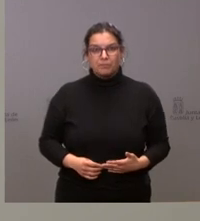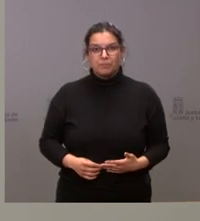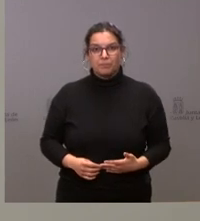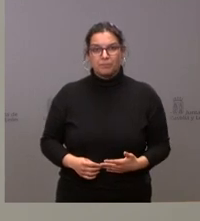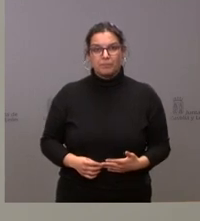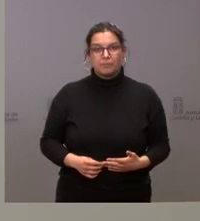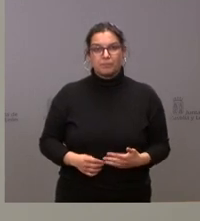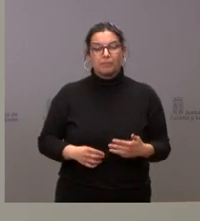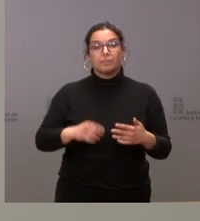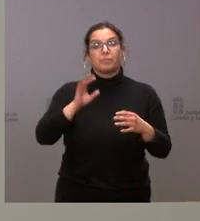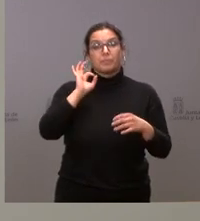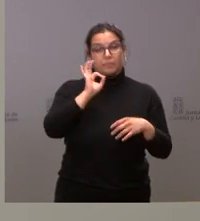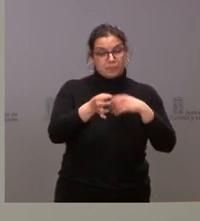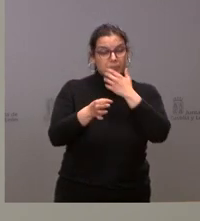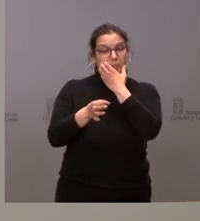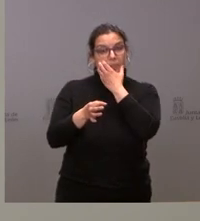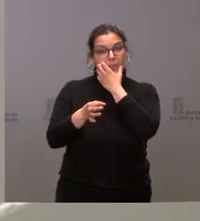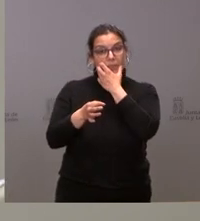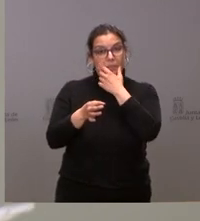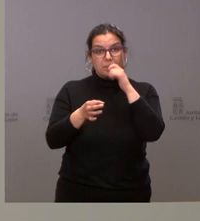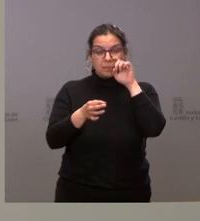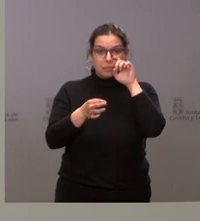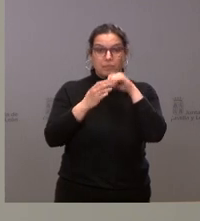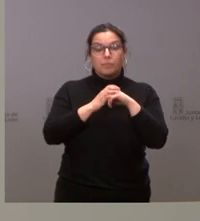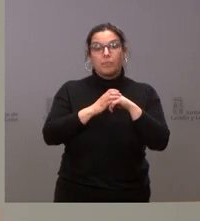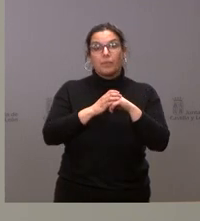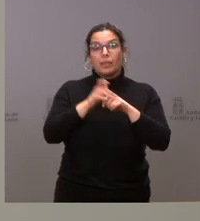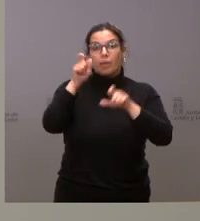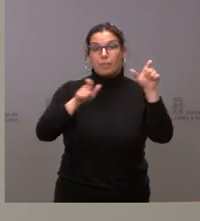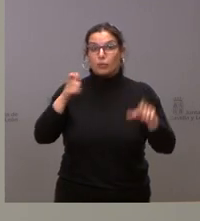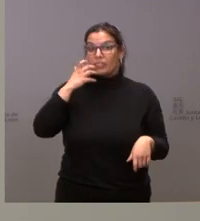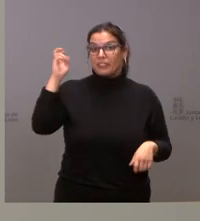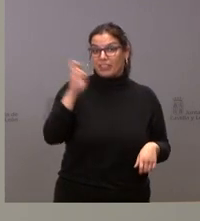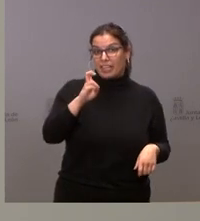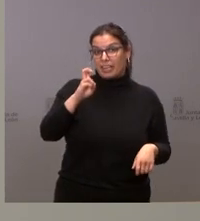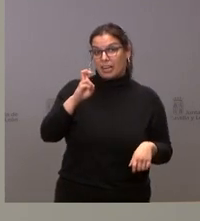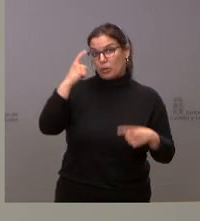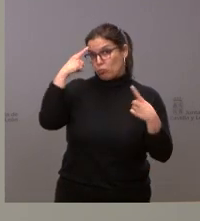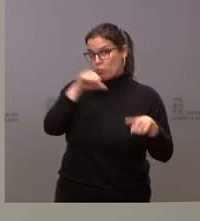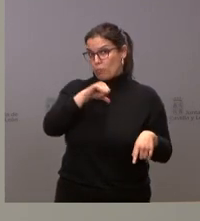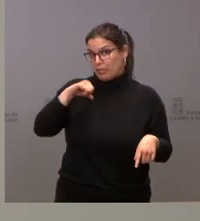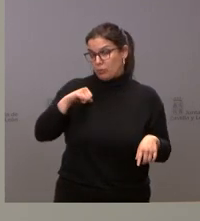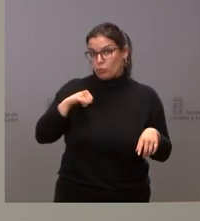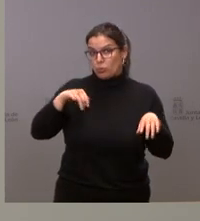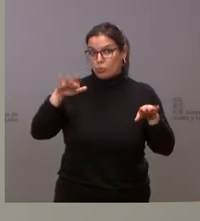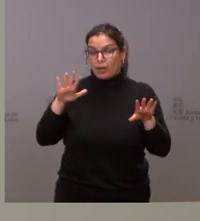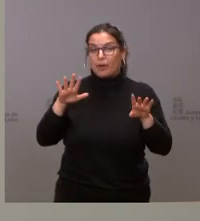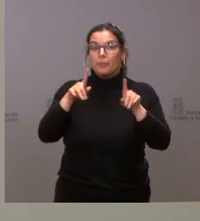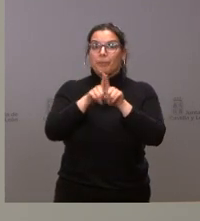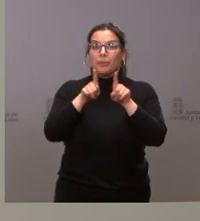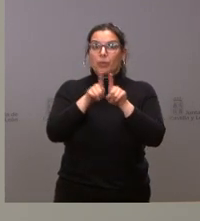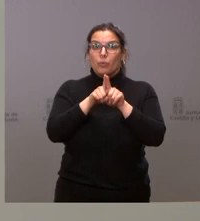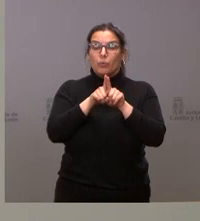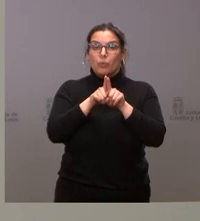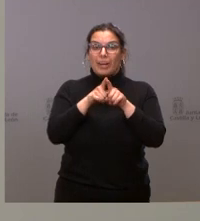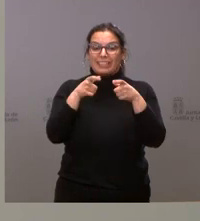Efectivamente, en el caso de las personas que vengan de Ucrania, no hay una asignación como tal